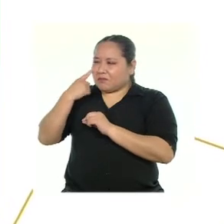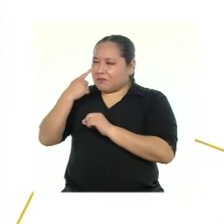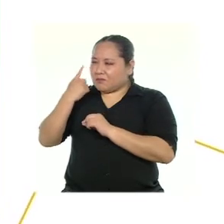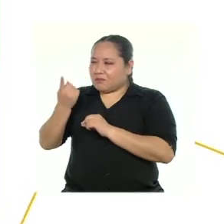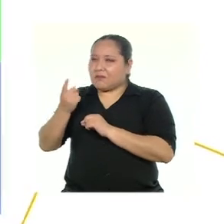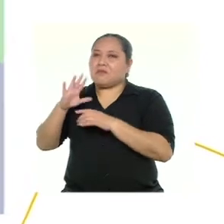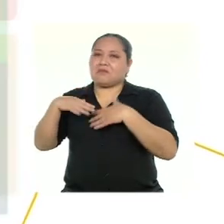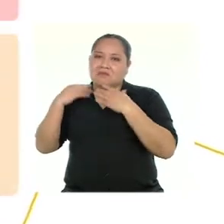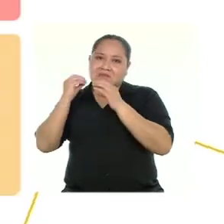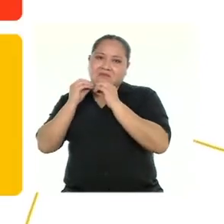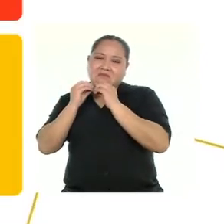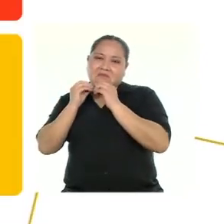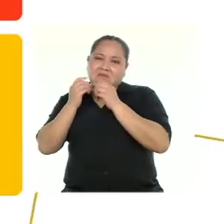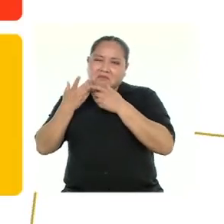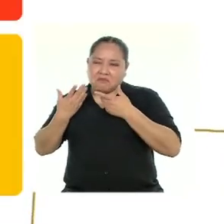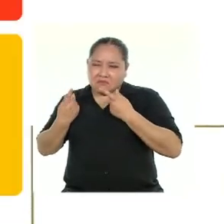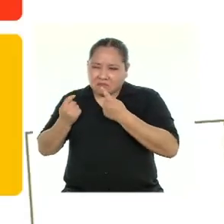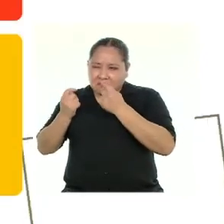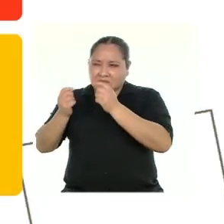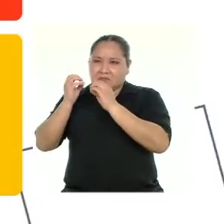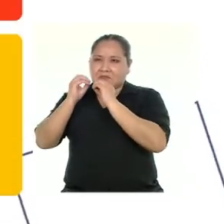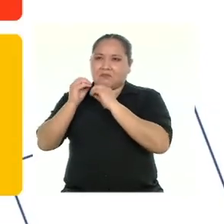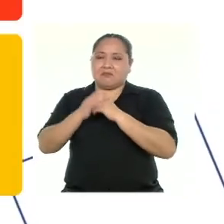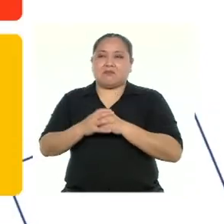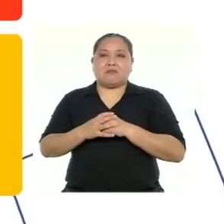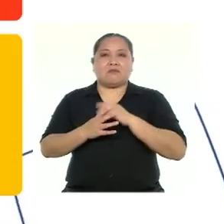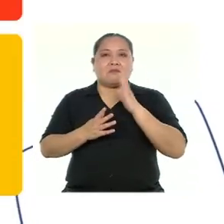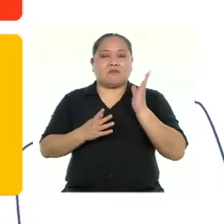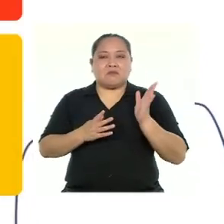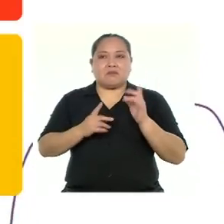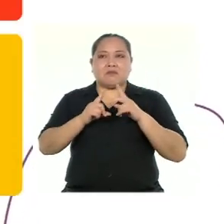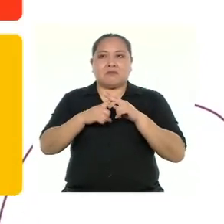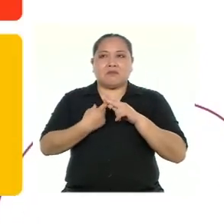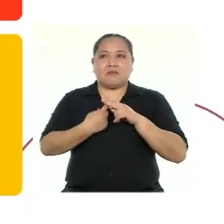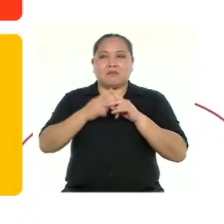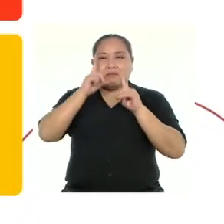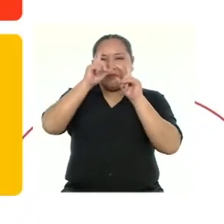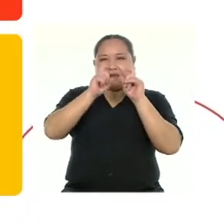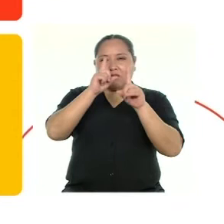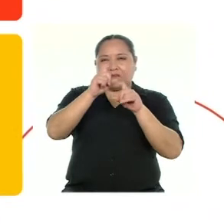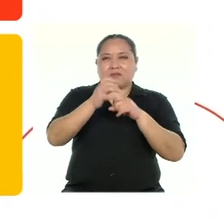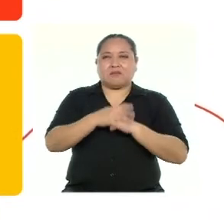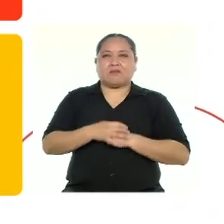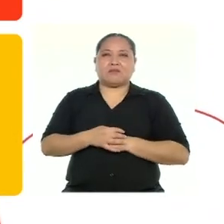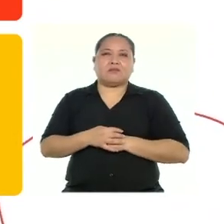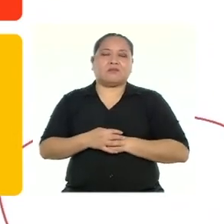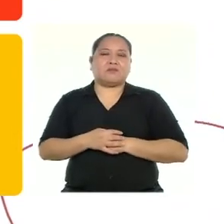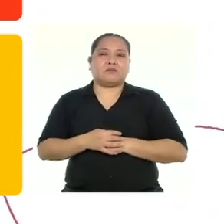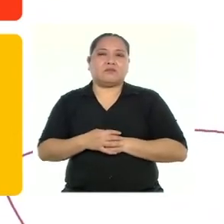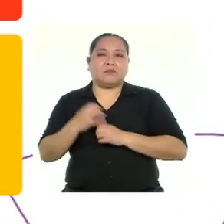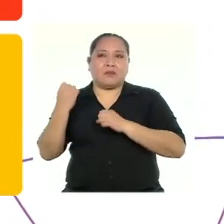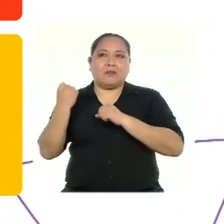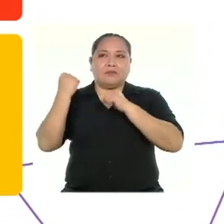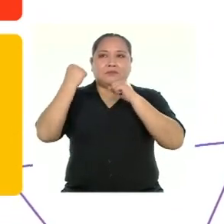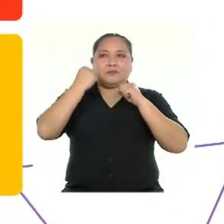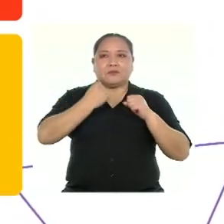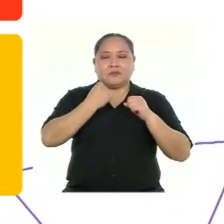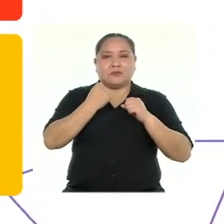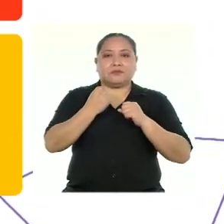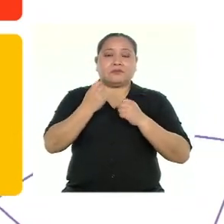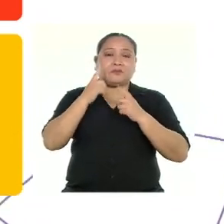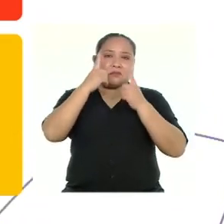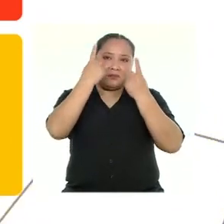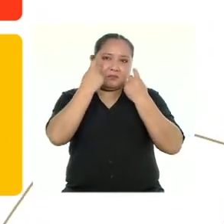prepararnos para enfrentarlos. En este punto empezamos a formularnos algunas preguntas. En cuanto a las fortalezas podemos